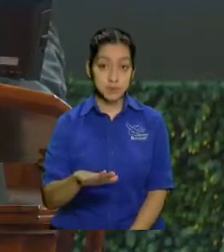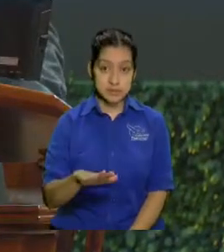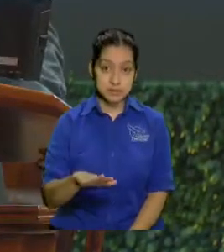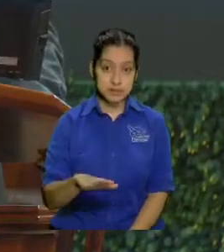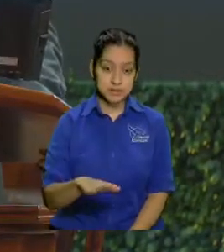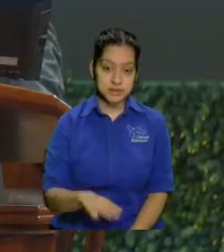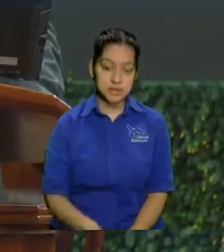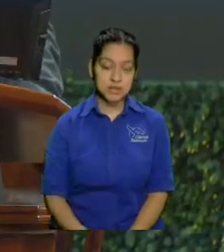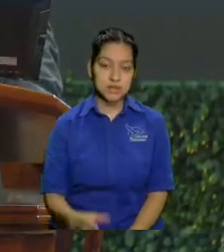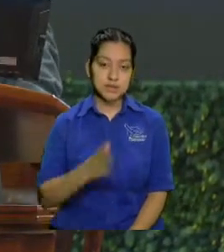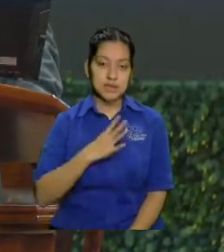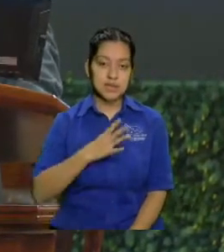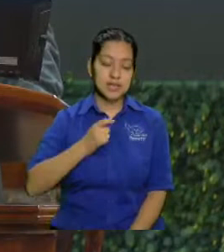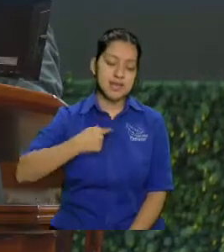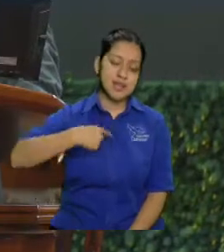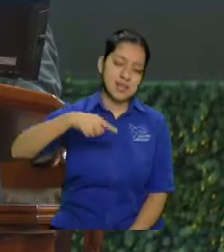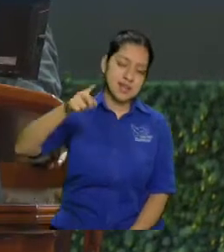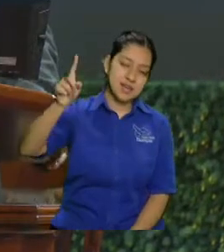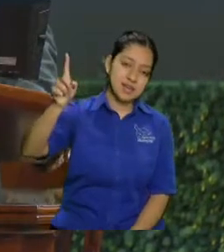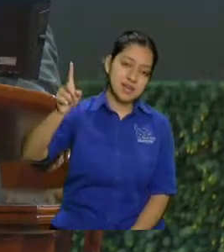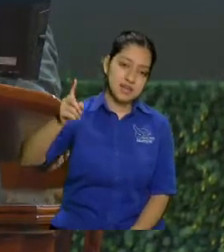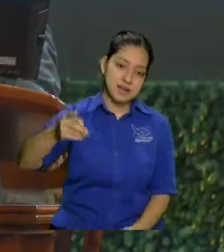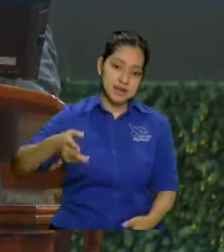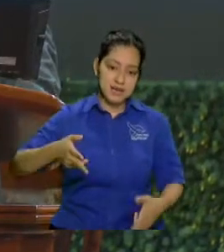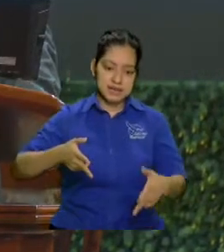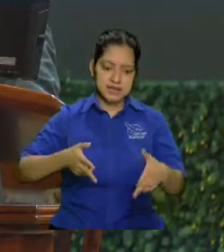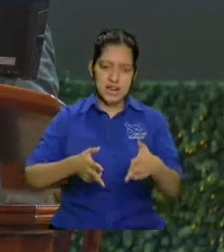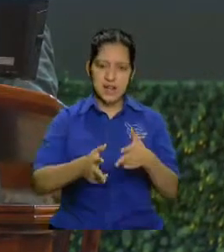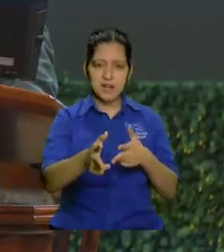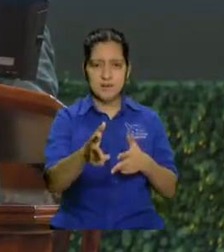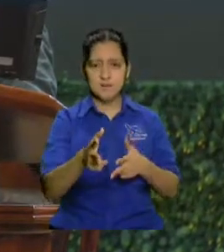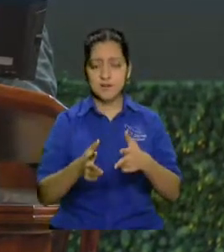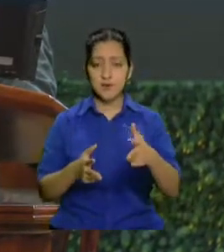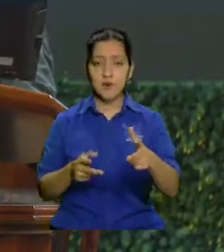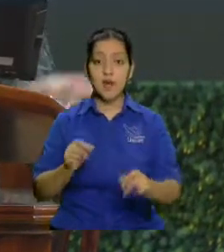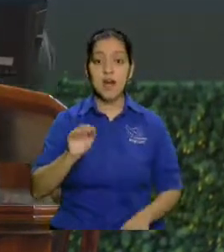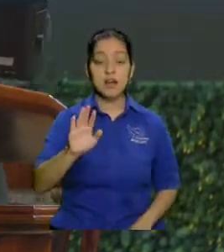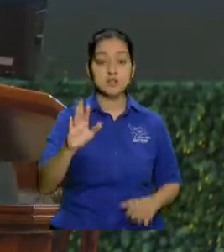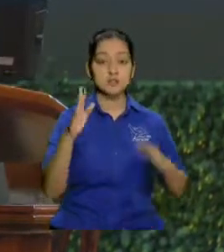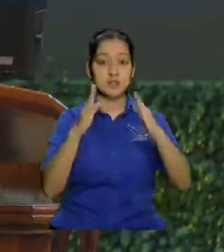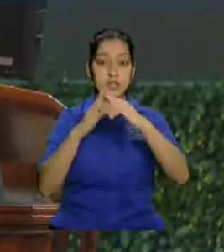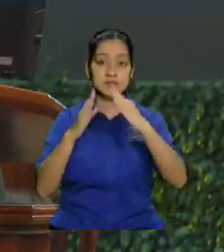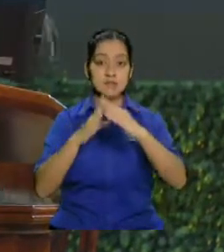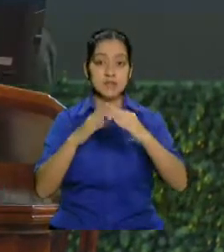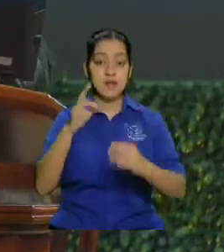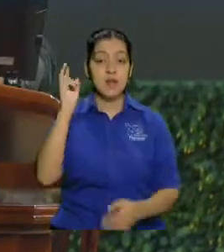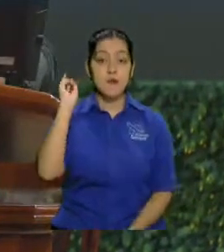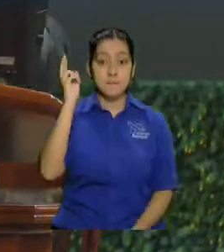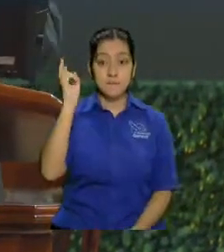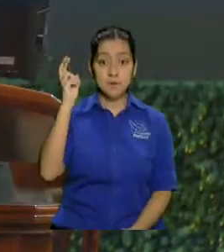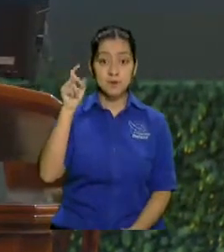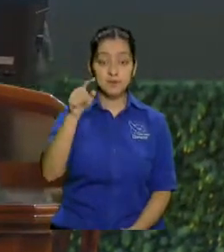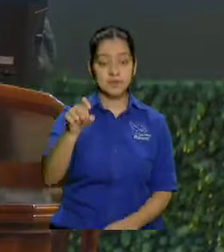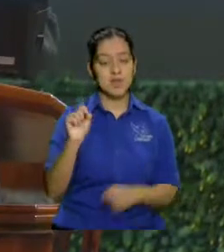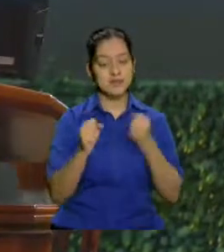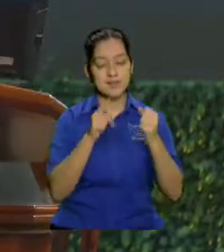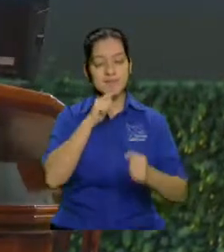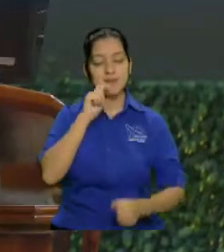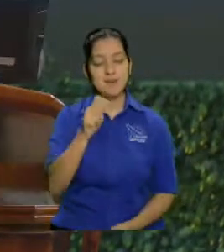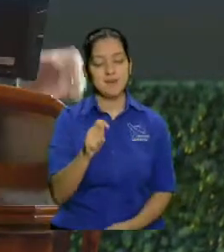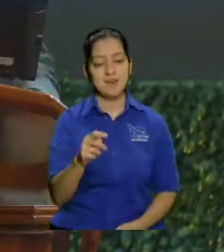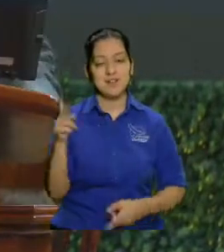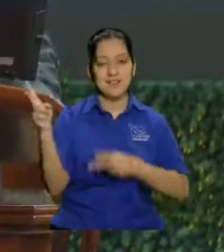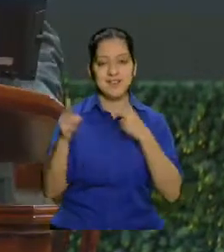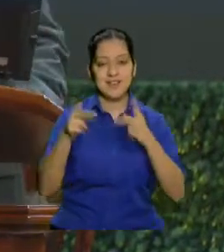toca irse en medio de aquel tránsito a sus casas por eso usted hace bien en venirse mejor para la iglesia ya cuando pasó el